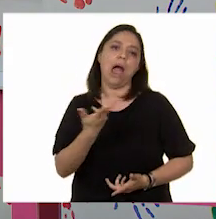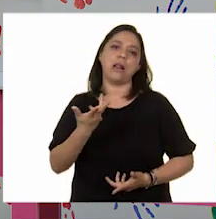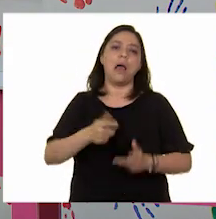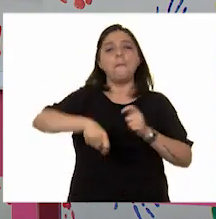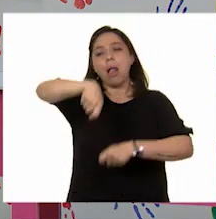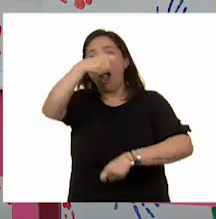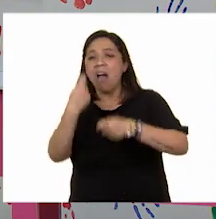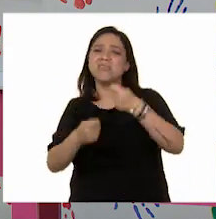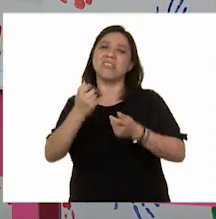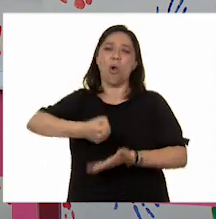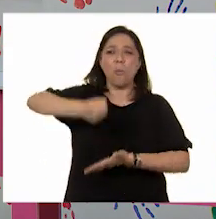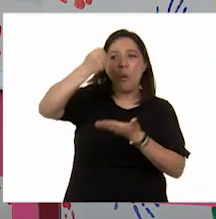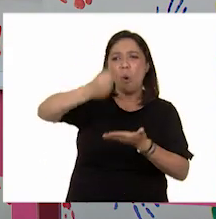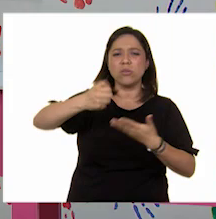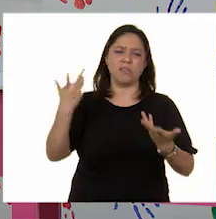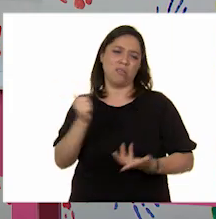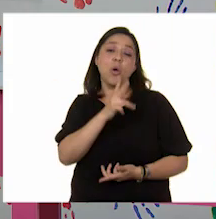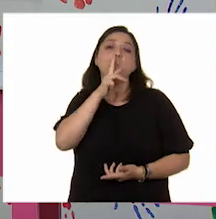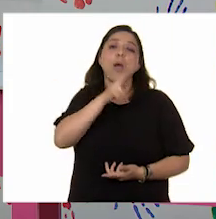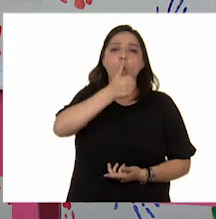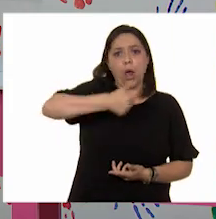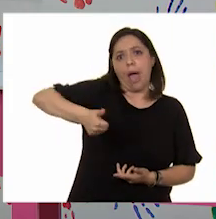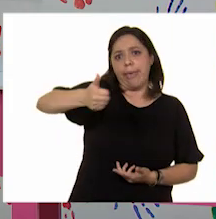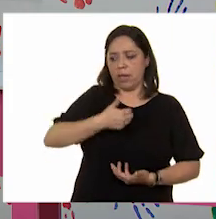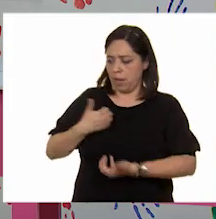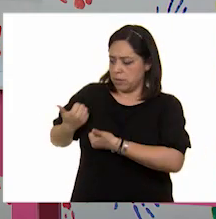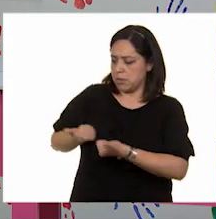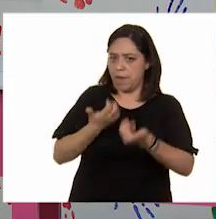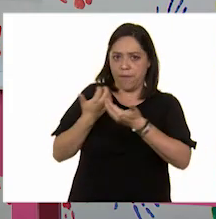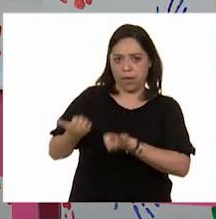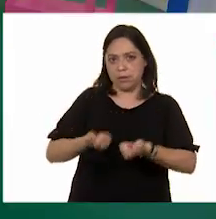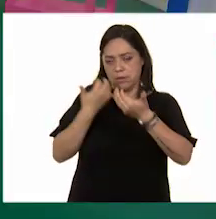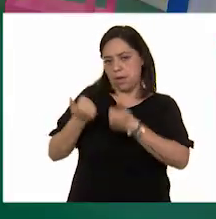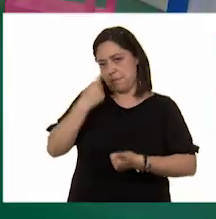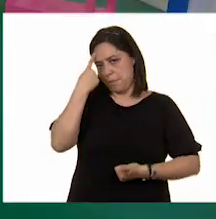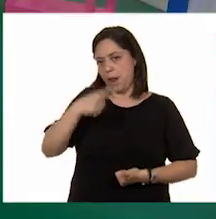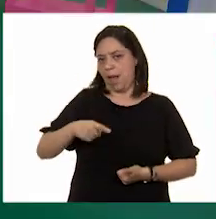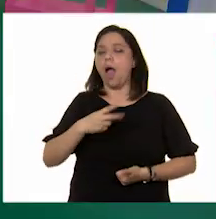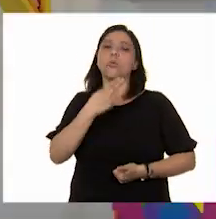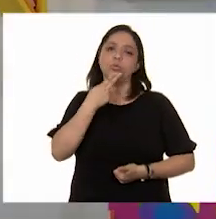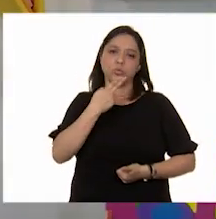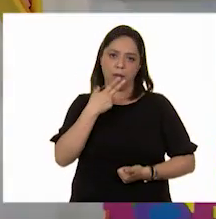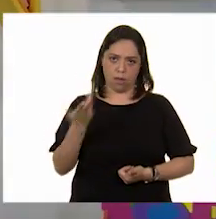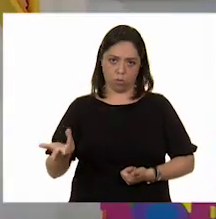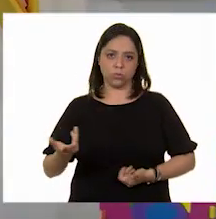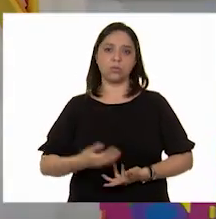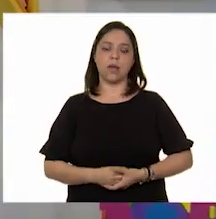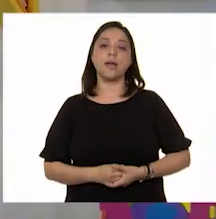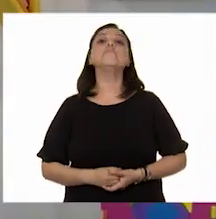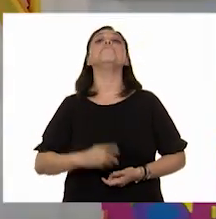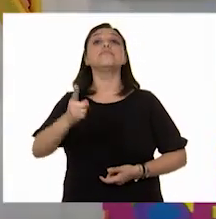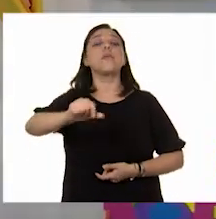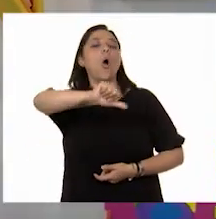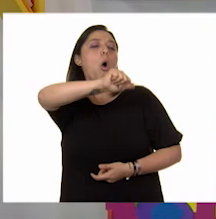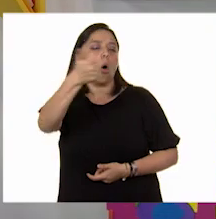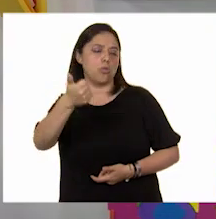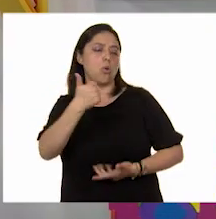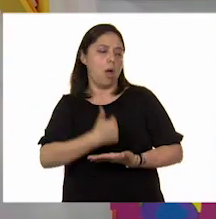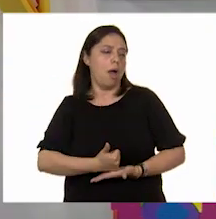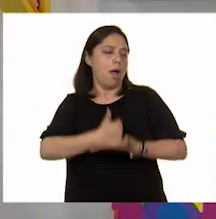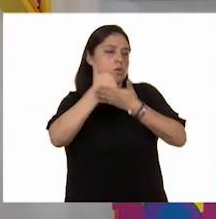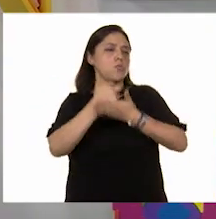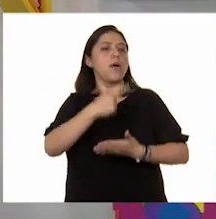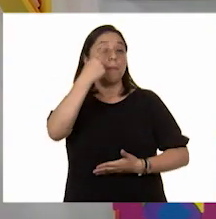plásticos o llevar nuestros propios contenedores y que se rehusen. Ajá, otra cosa que puede ayudarnos en el consumo responsable